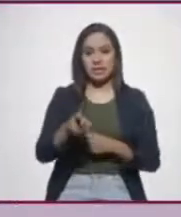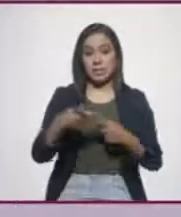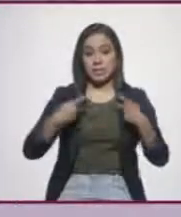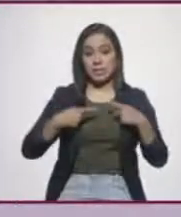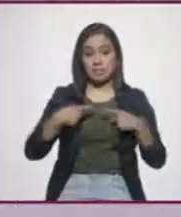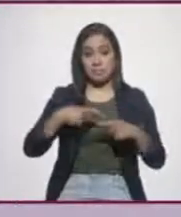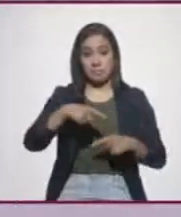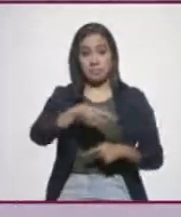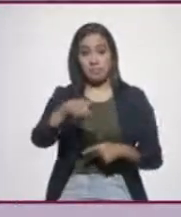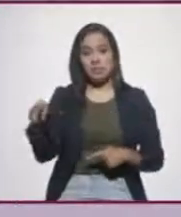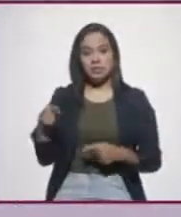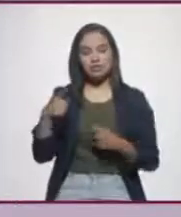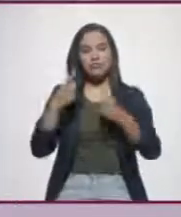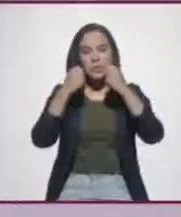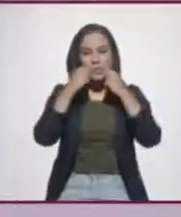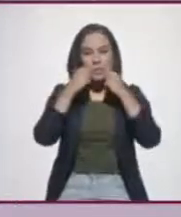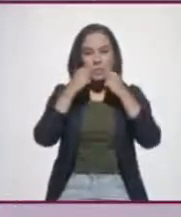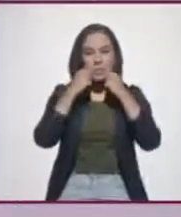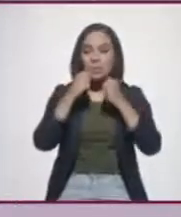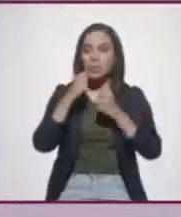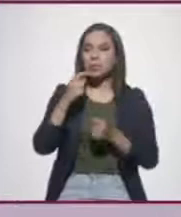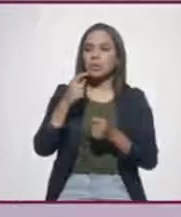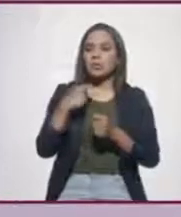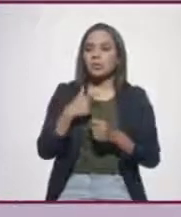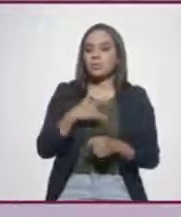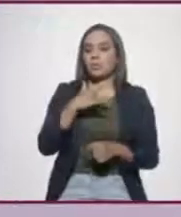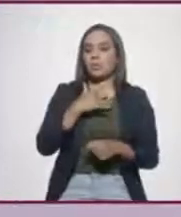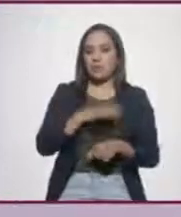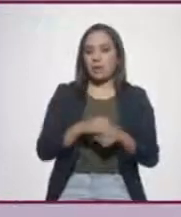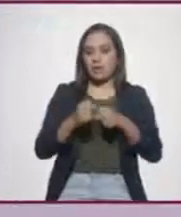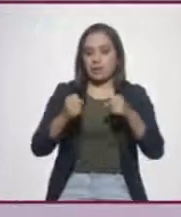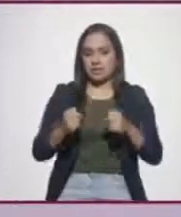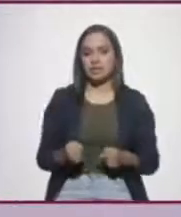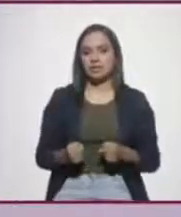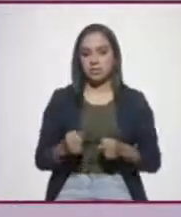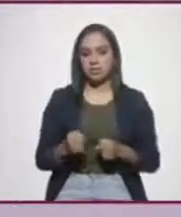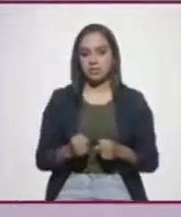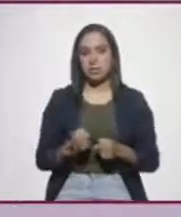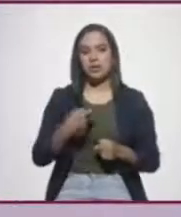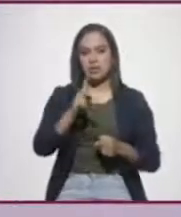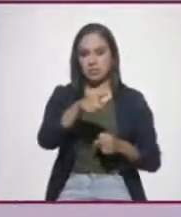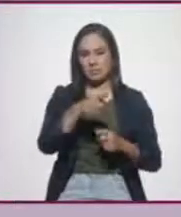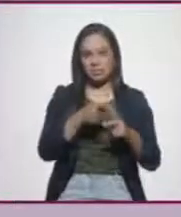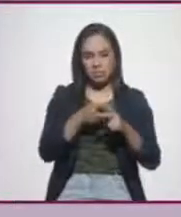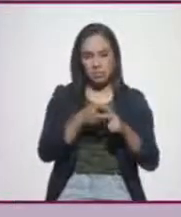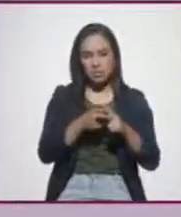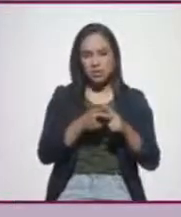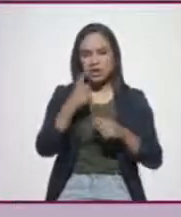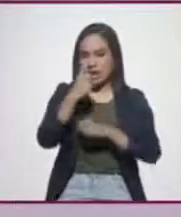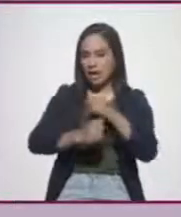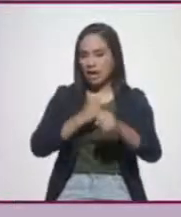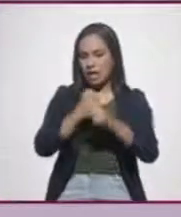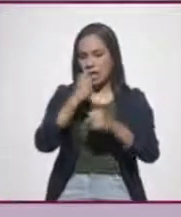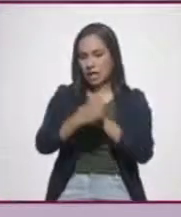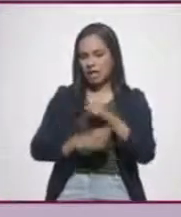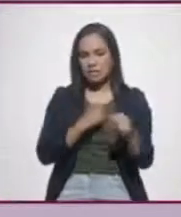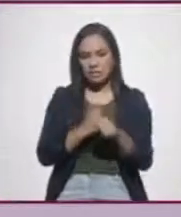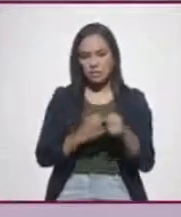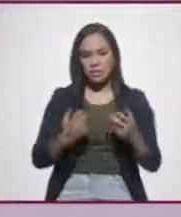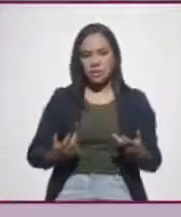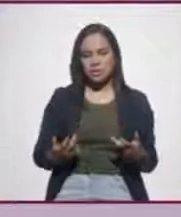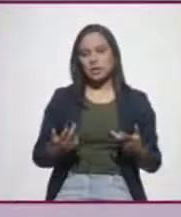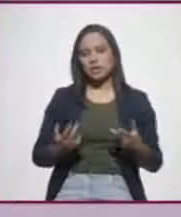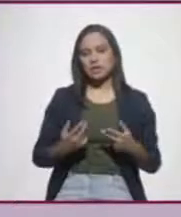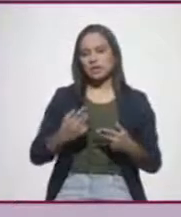gente, a pesar de todo, se siente más segura. Pero si ves, estos son promedios anuales, básicamente el